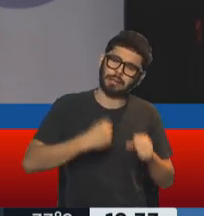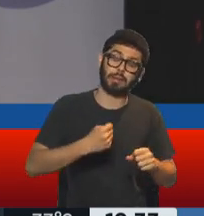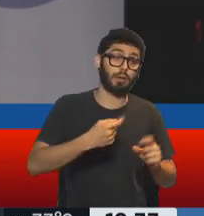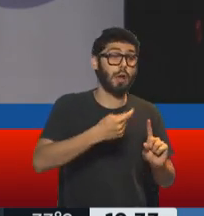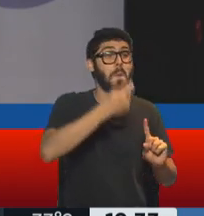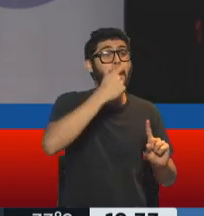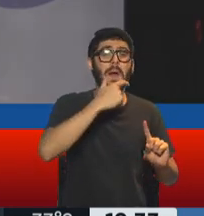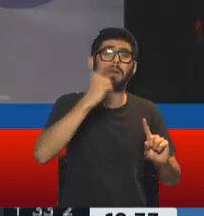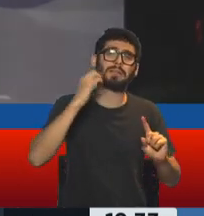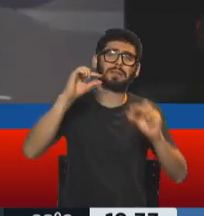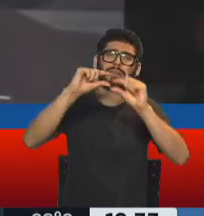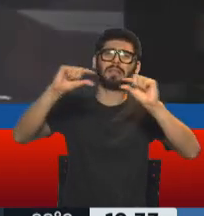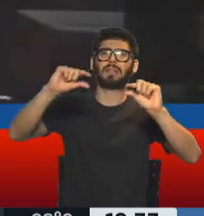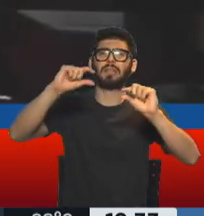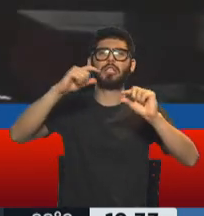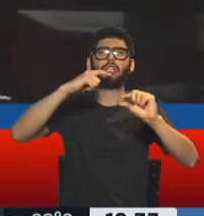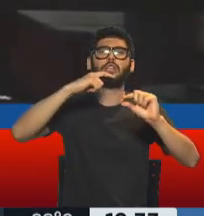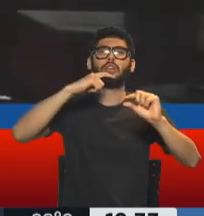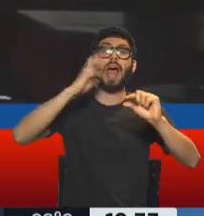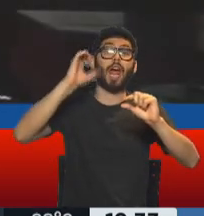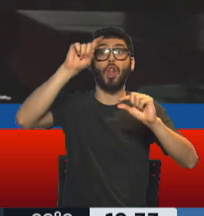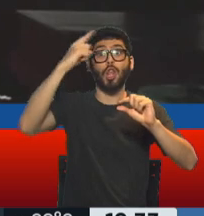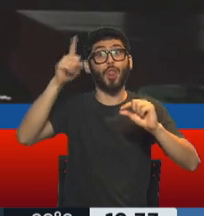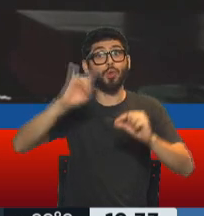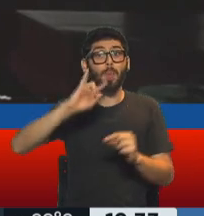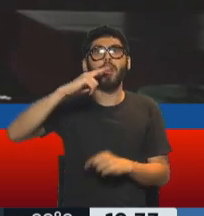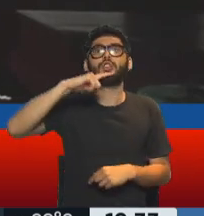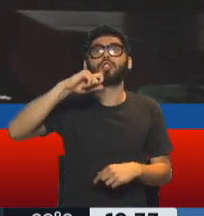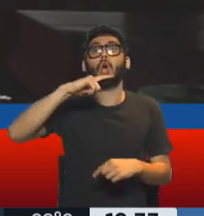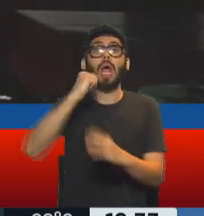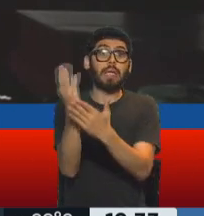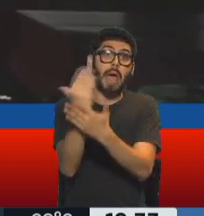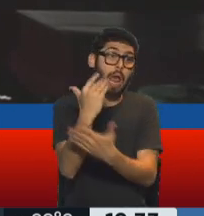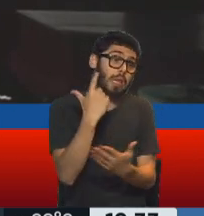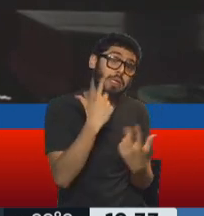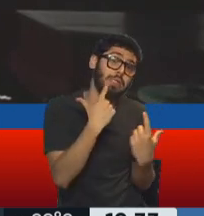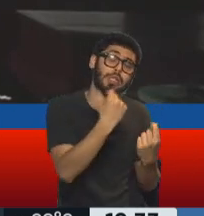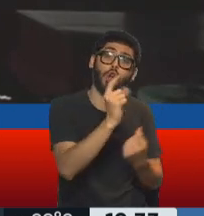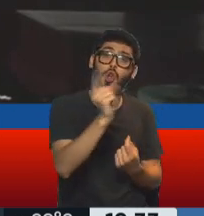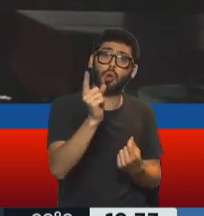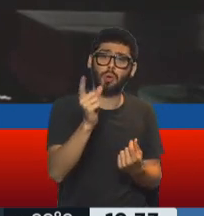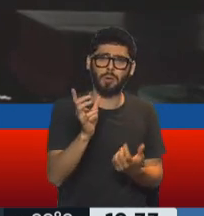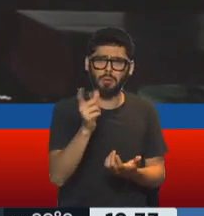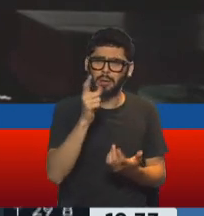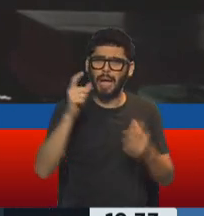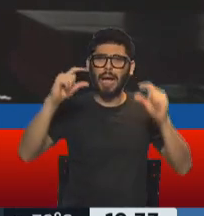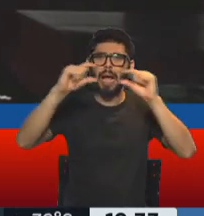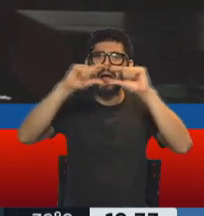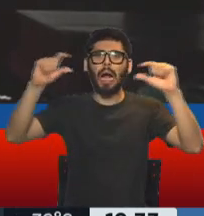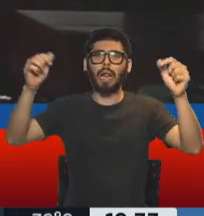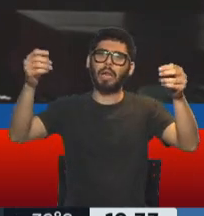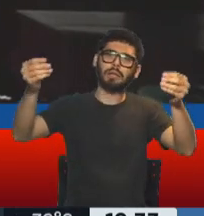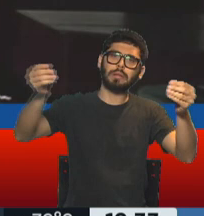macrismo no le saque el Mercedes Sosa, a la radio nacional de Tucumán, parecía como, quitaron el cartel como se quita,